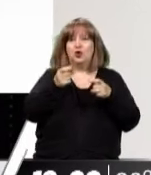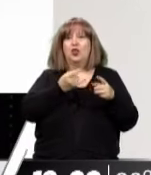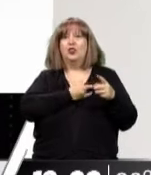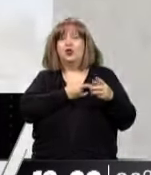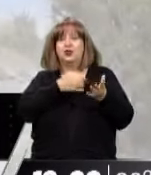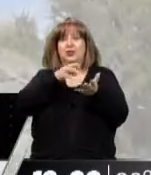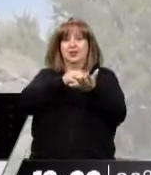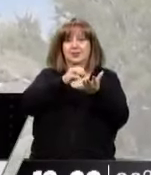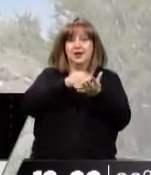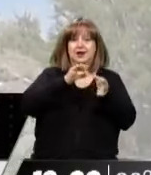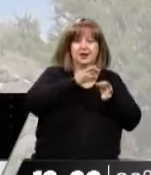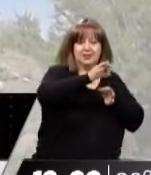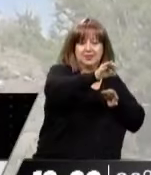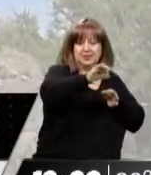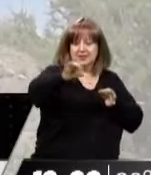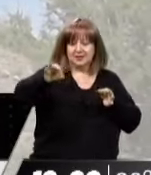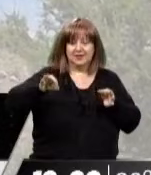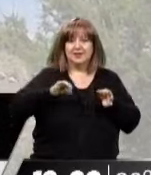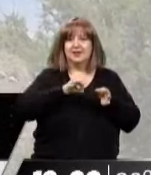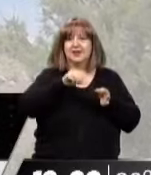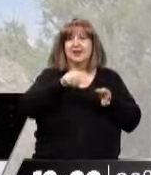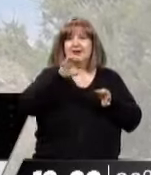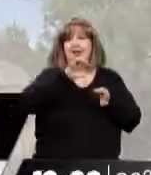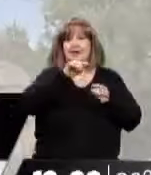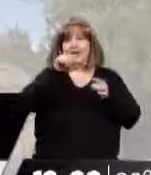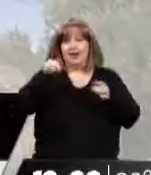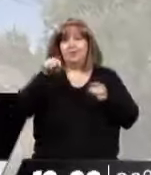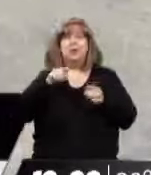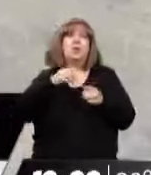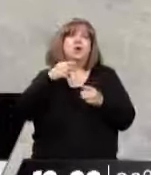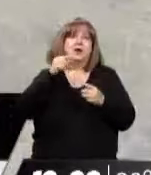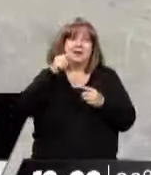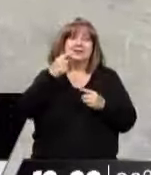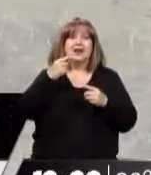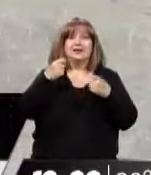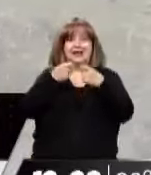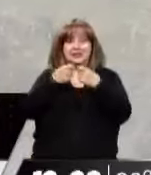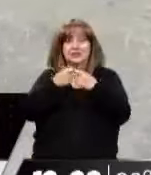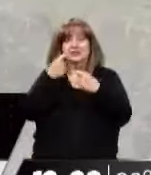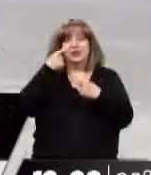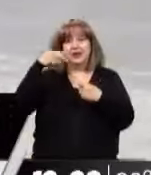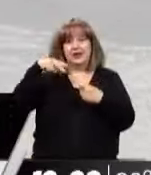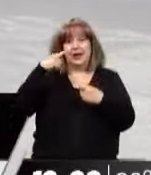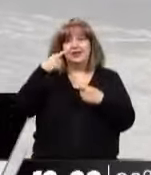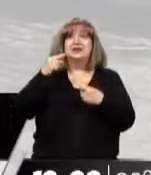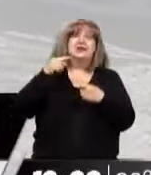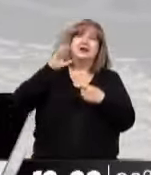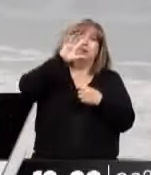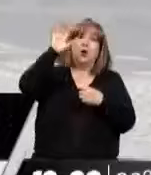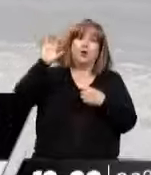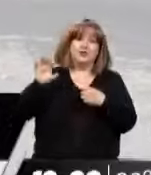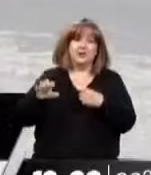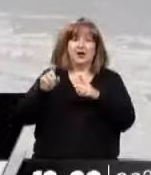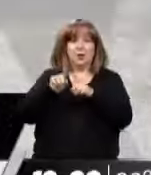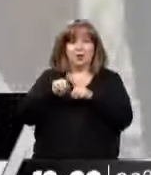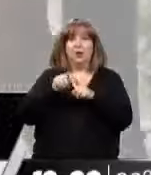1.209 relevamientos en las distintas provincias del país. Bueno, y en otro párrafo y explicando